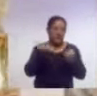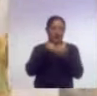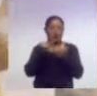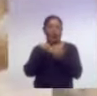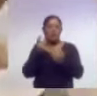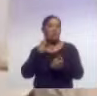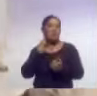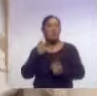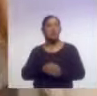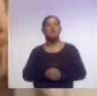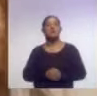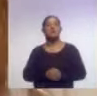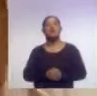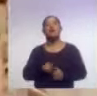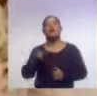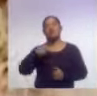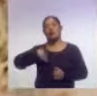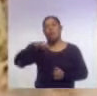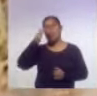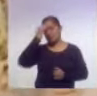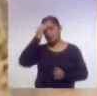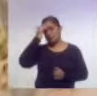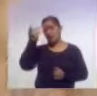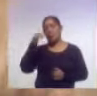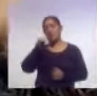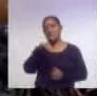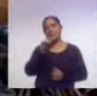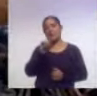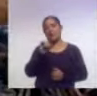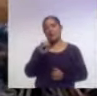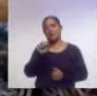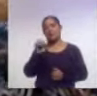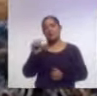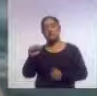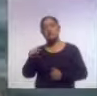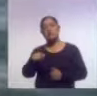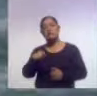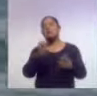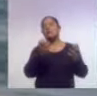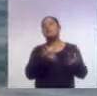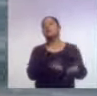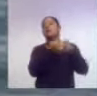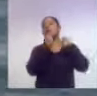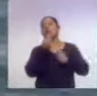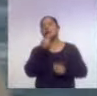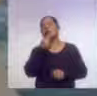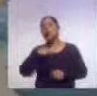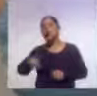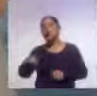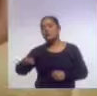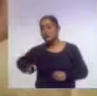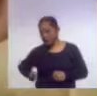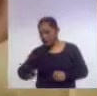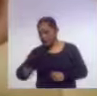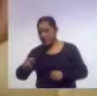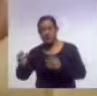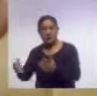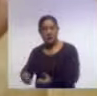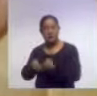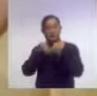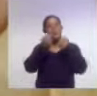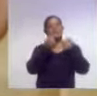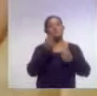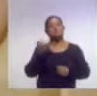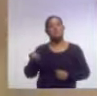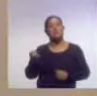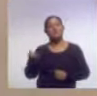escuchado hablar de Moisés. El rescate de un niño y que es rescatado del río en su Moisés, precisamente, en su